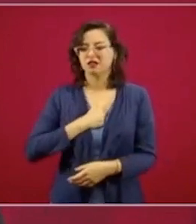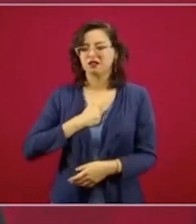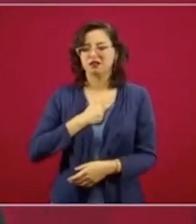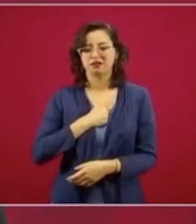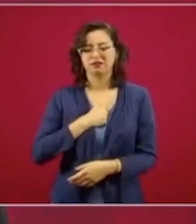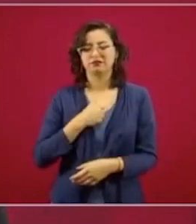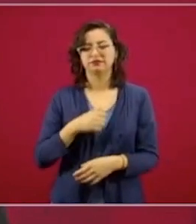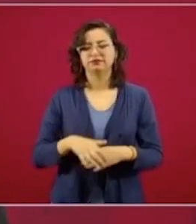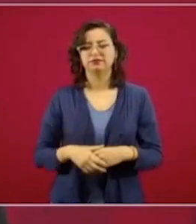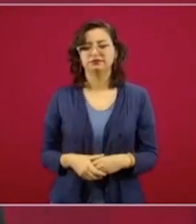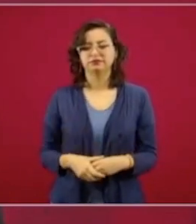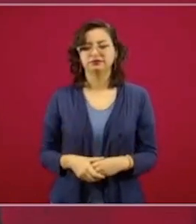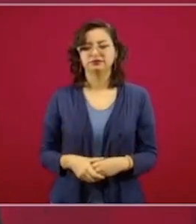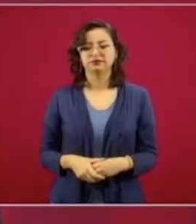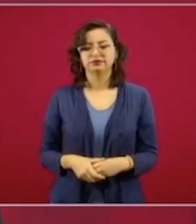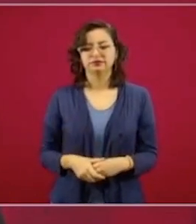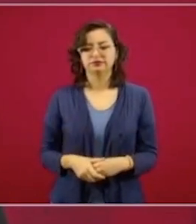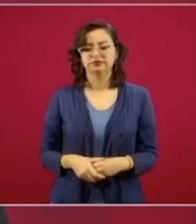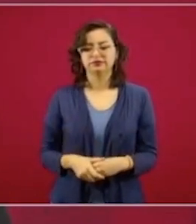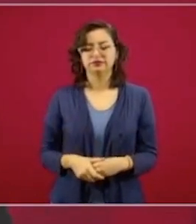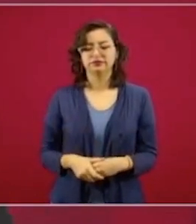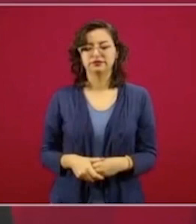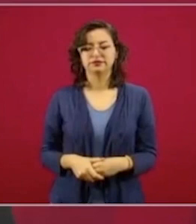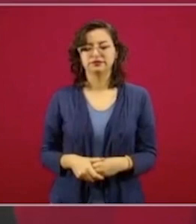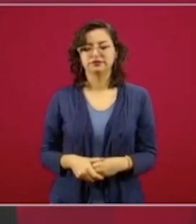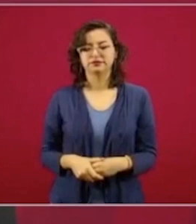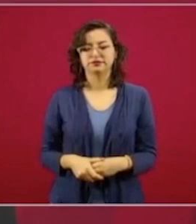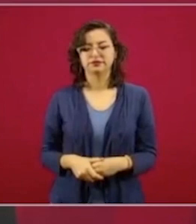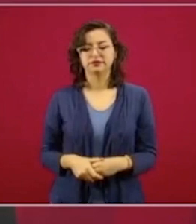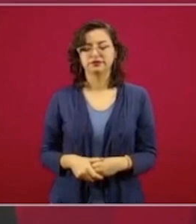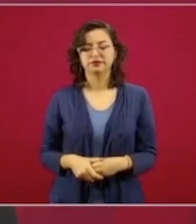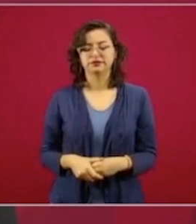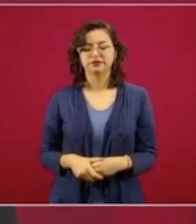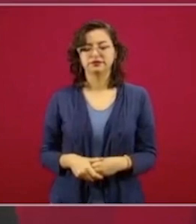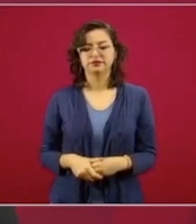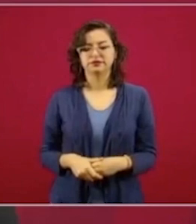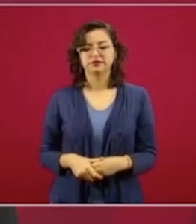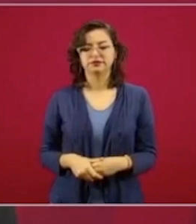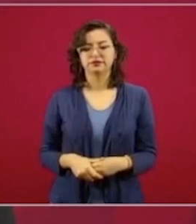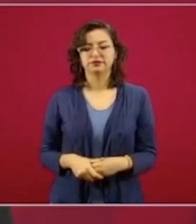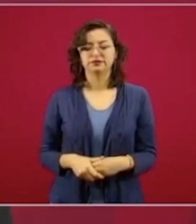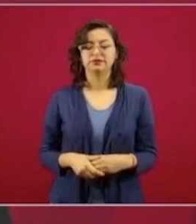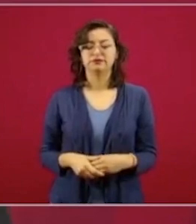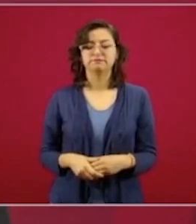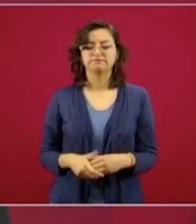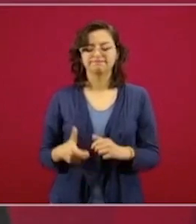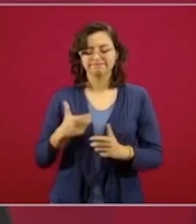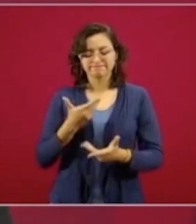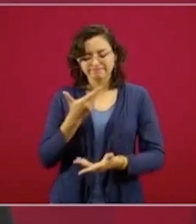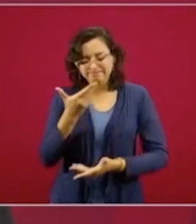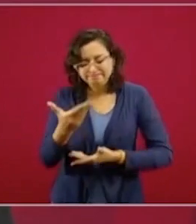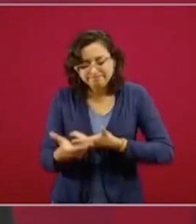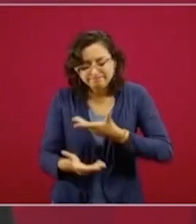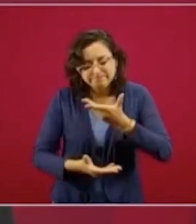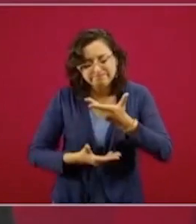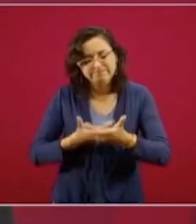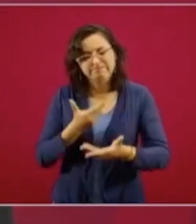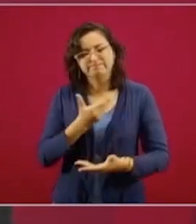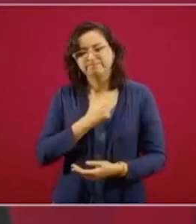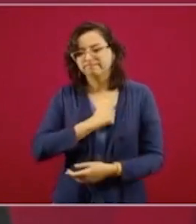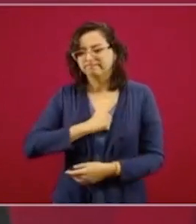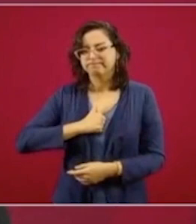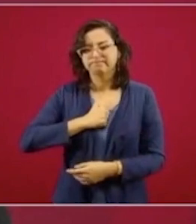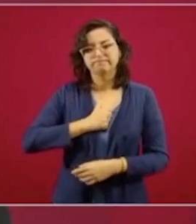Mandamos también nuestro pésame a los familiares